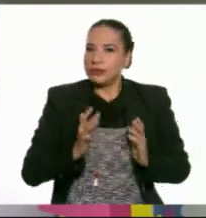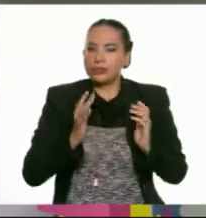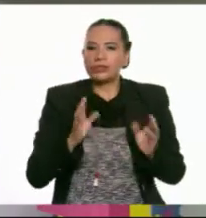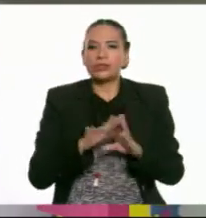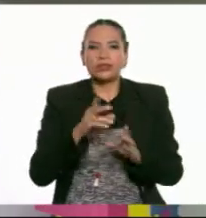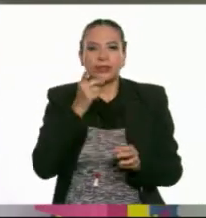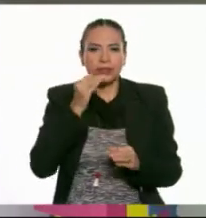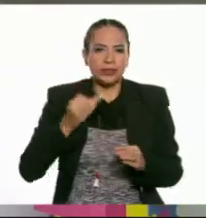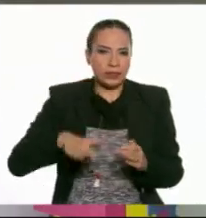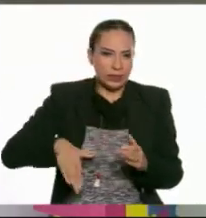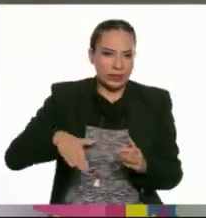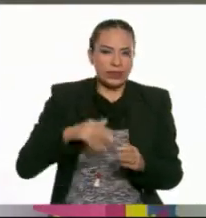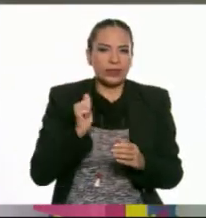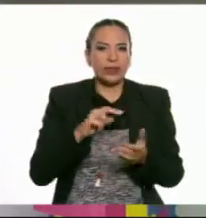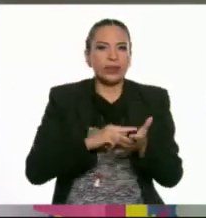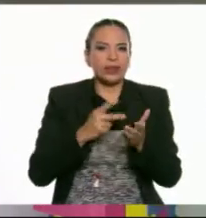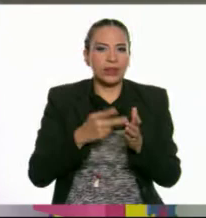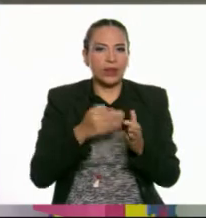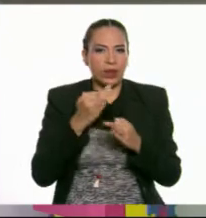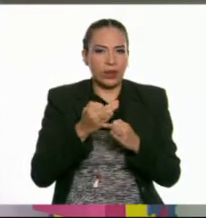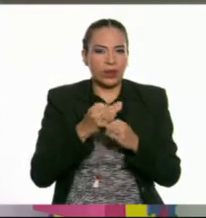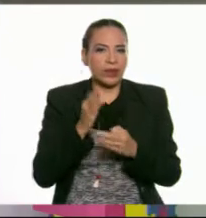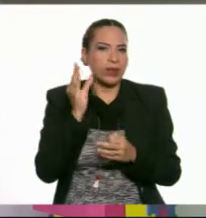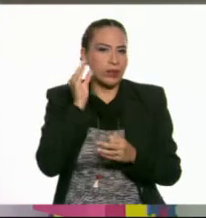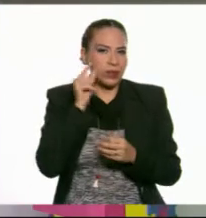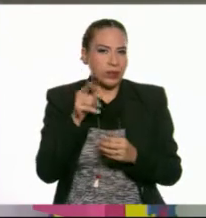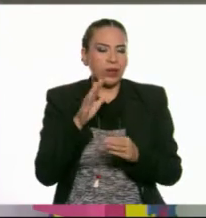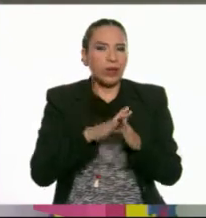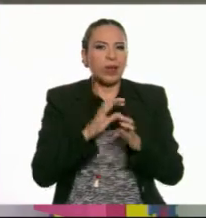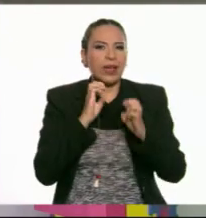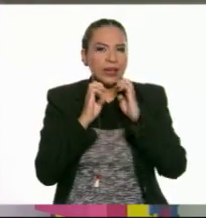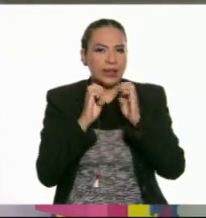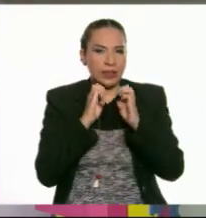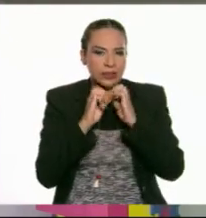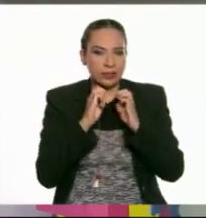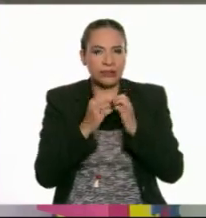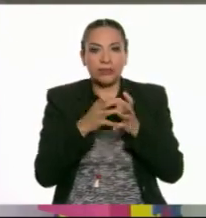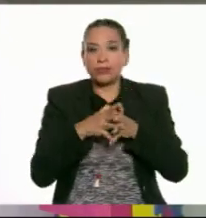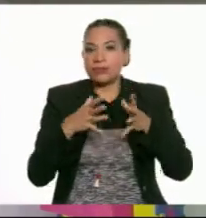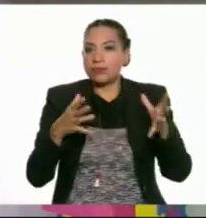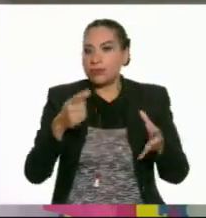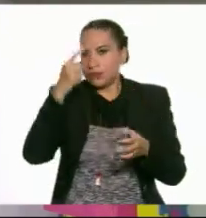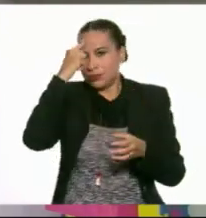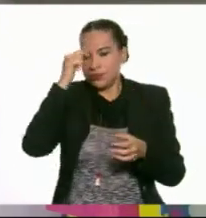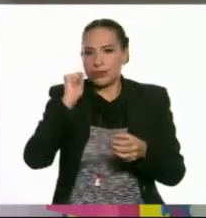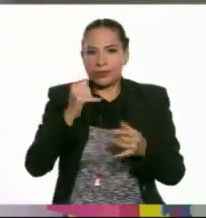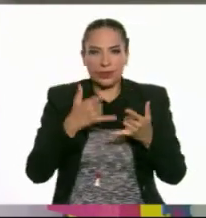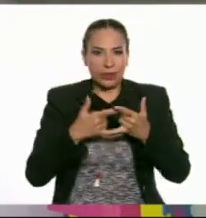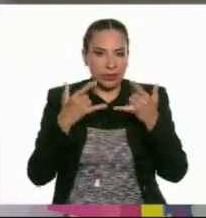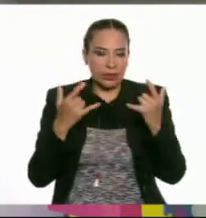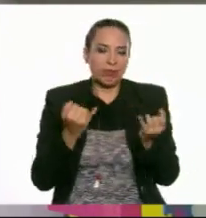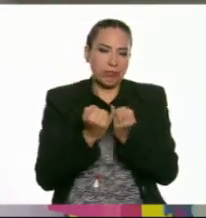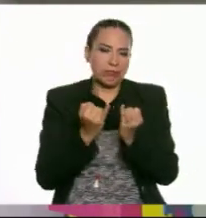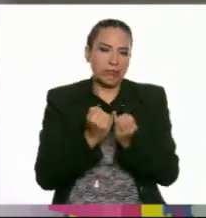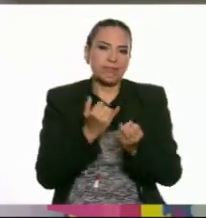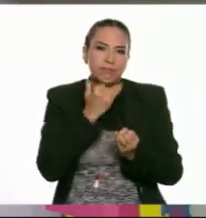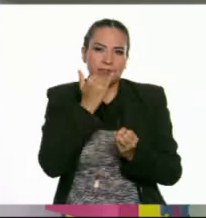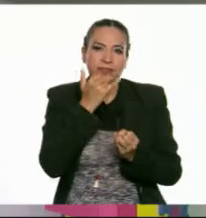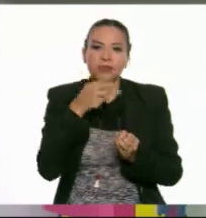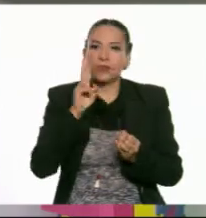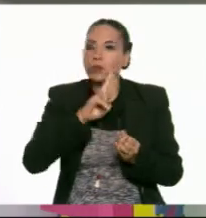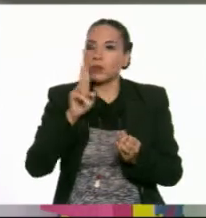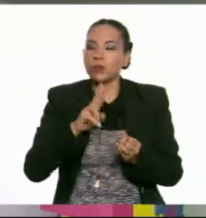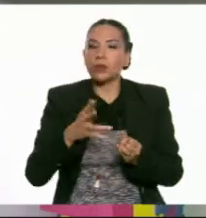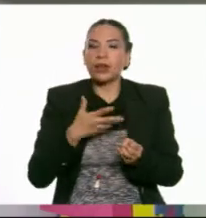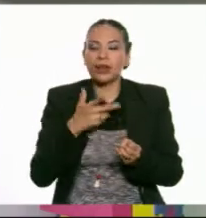Y como lo dijo el ingeniero al que acabamos de escuchar su entrevista, las grandes mentes de la historia también se equivocaron, pero